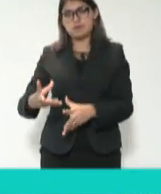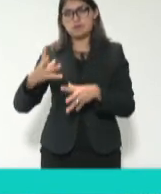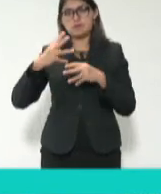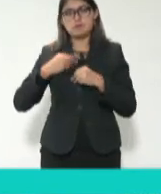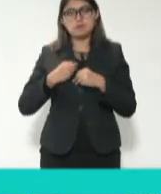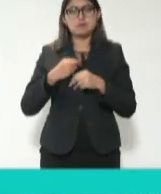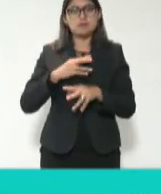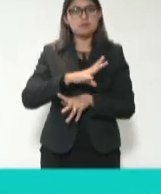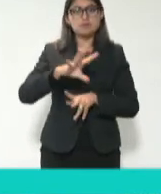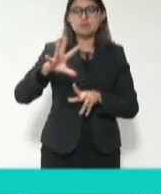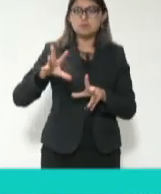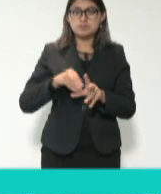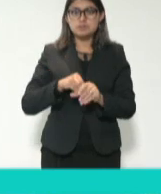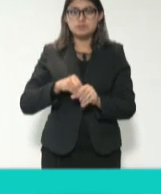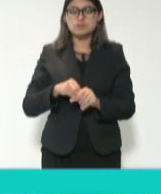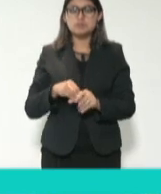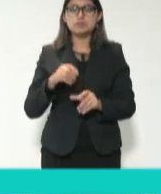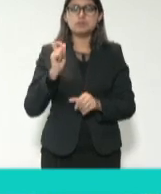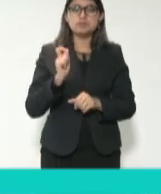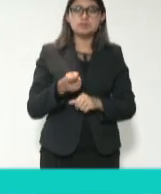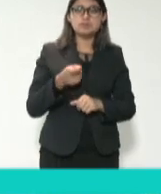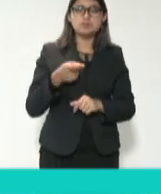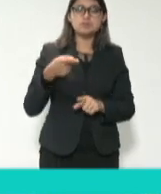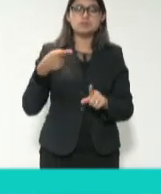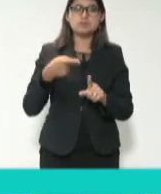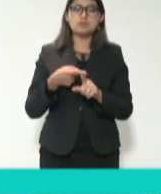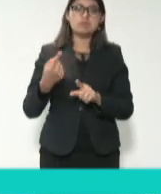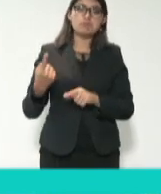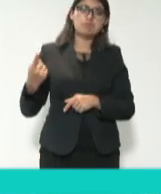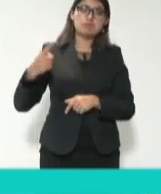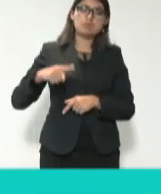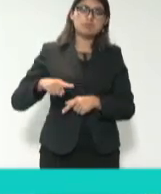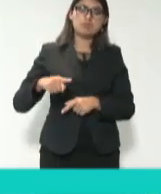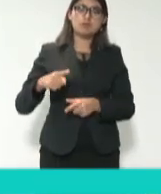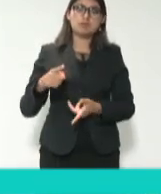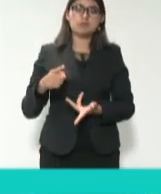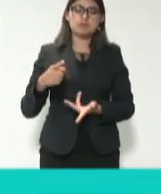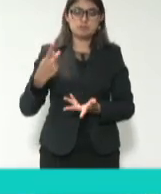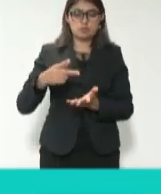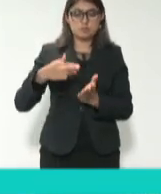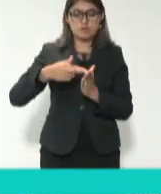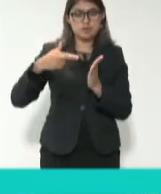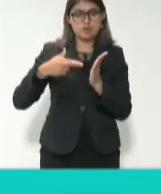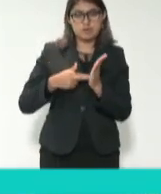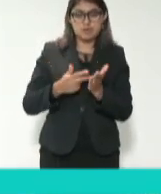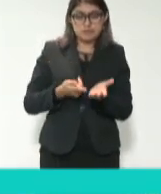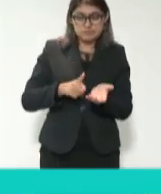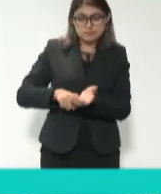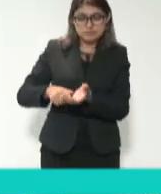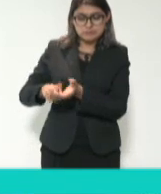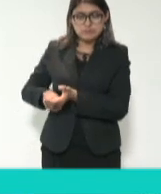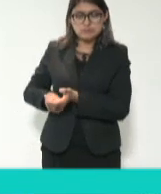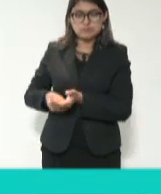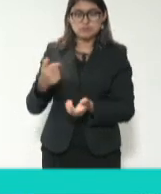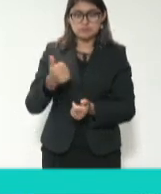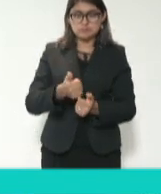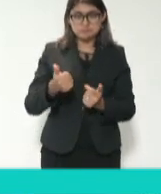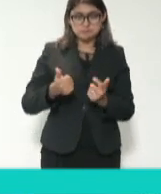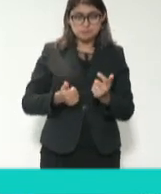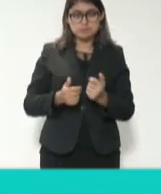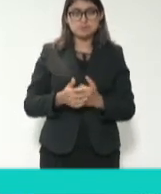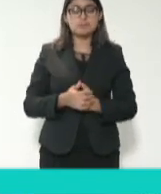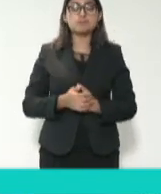completa de lo que nos mandata nuestros reglamentos internos. Y en ese sentido,